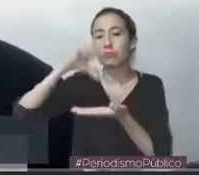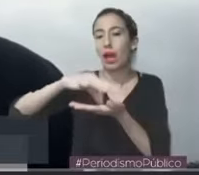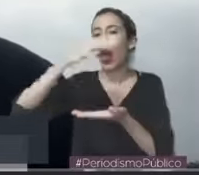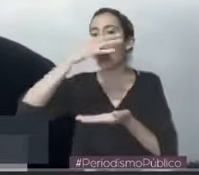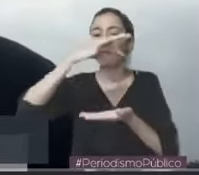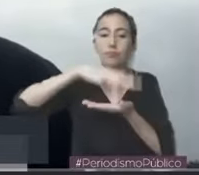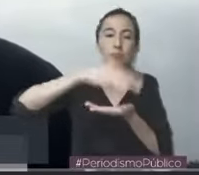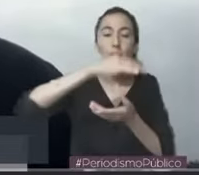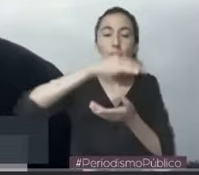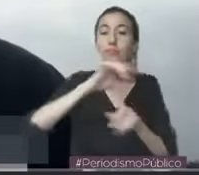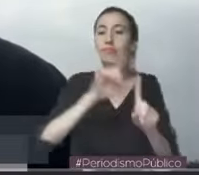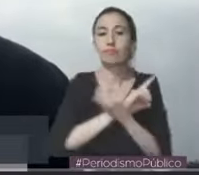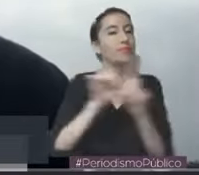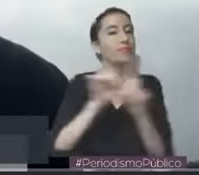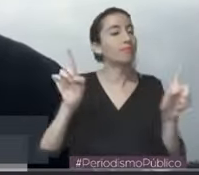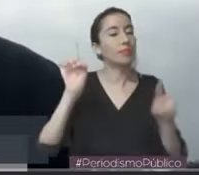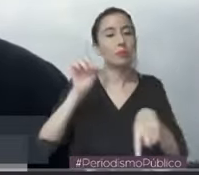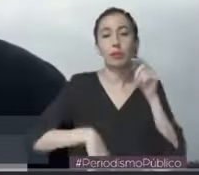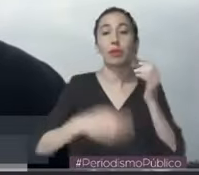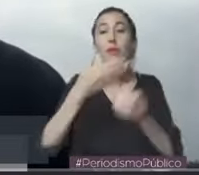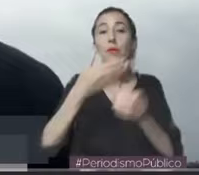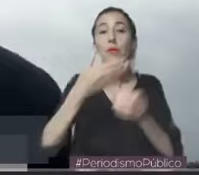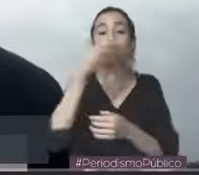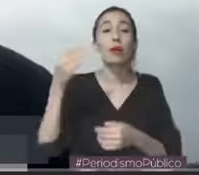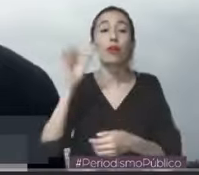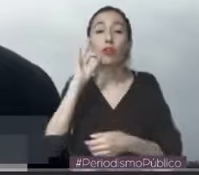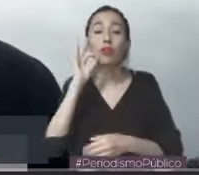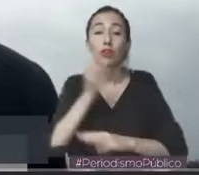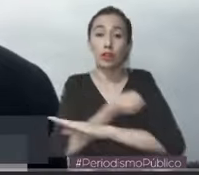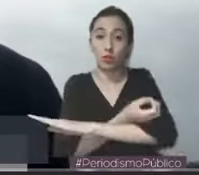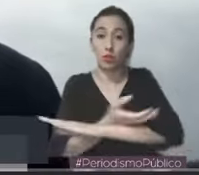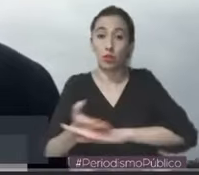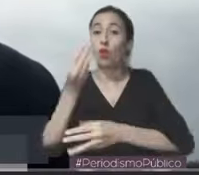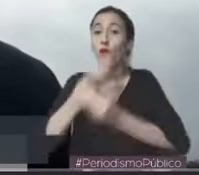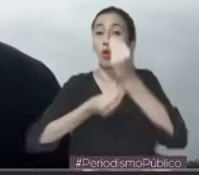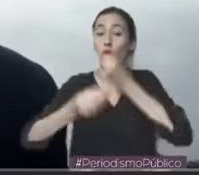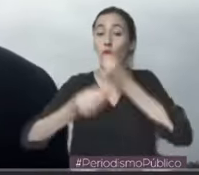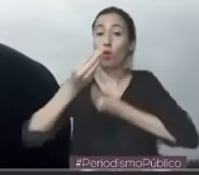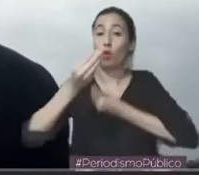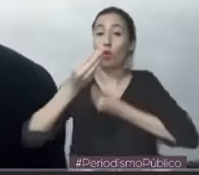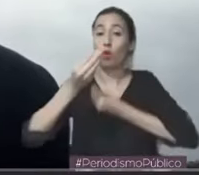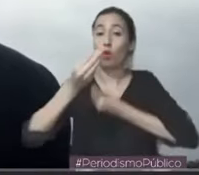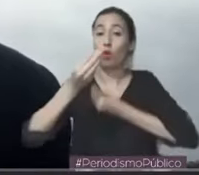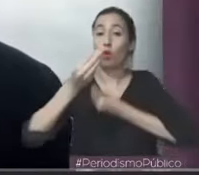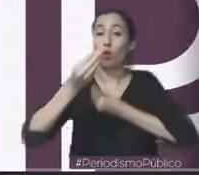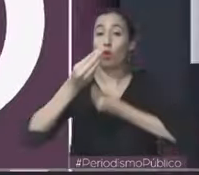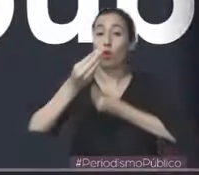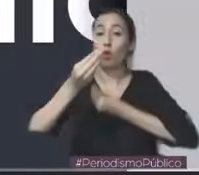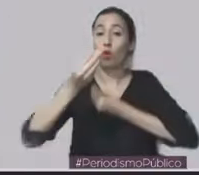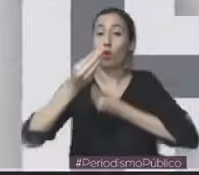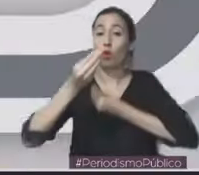nutricionales con una buena dosis de ejercicio. Mi nombre es Juan Carlos Figueroa y esto es Periodismo Público.